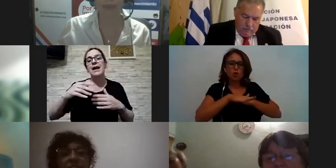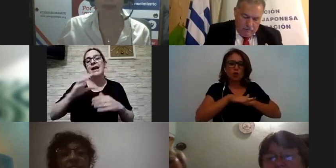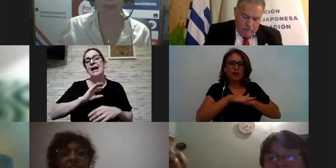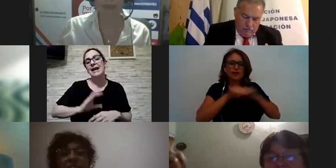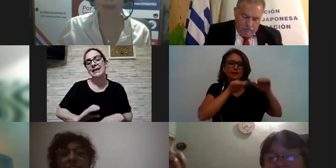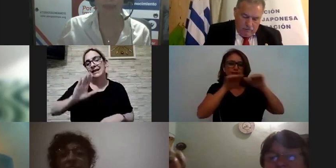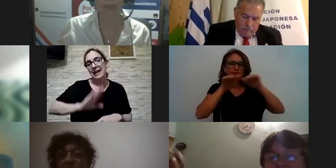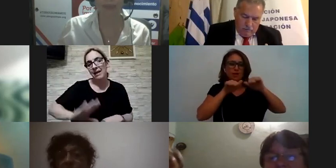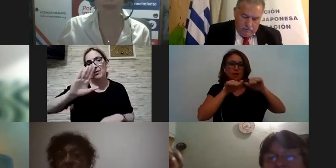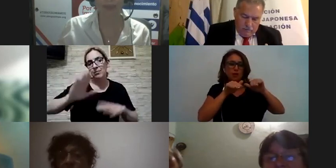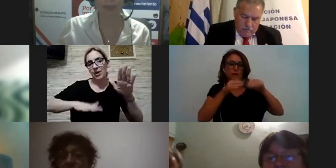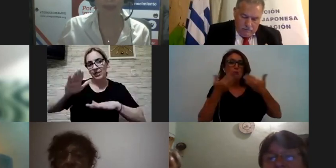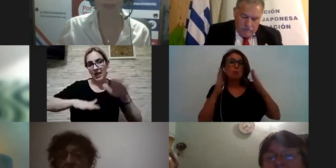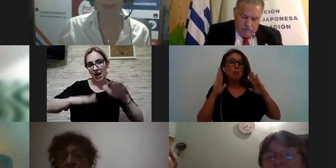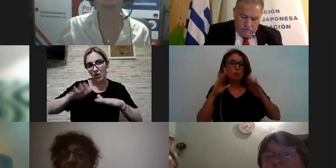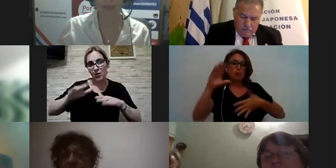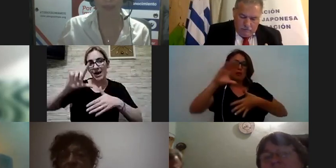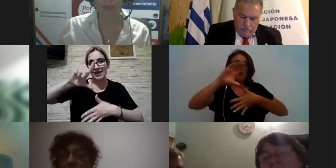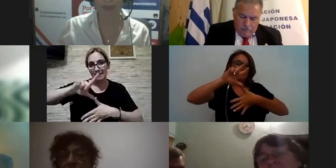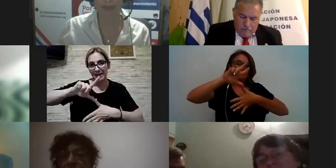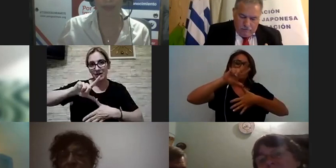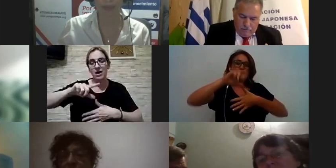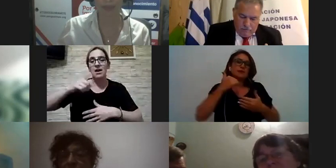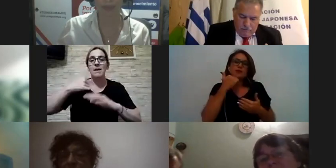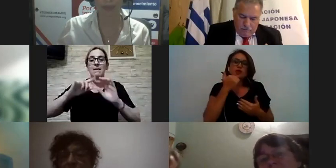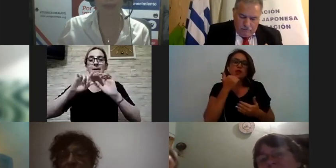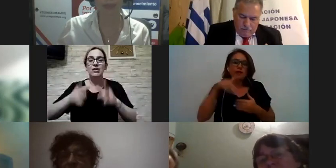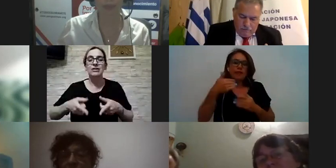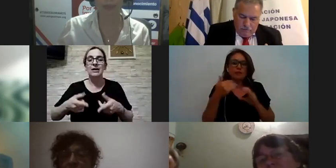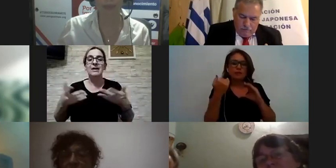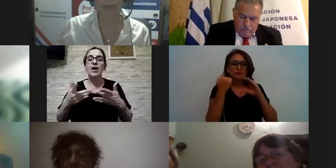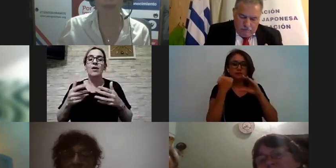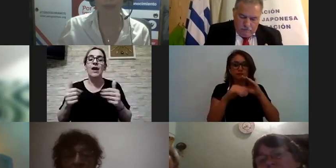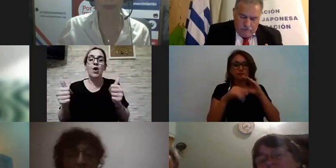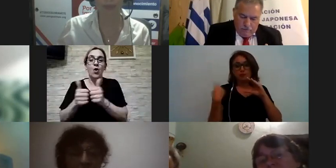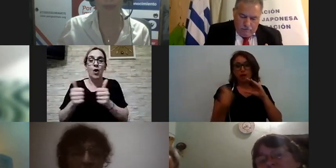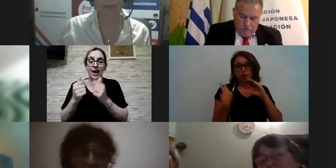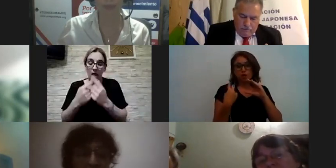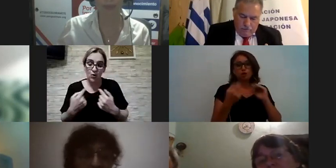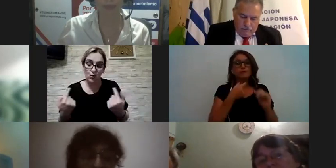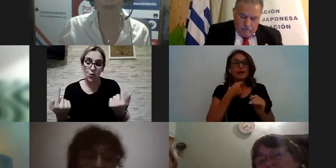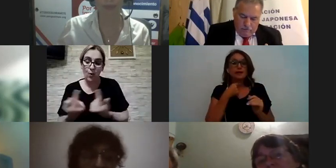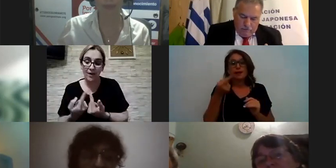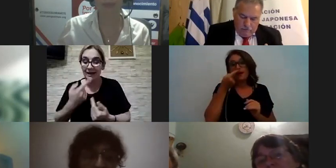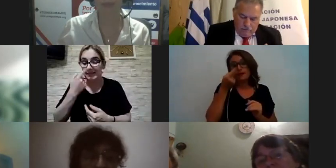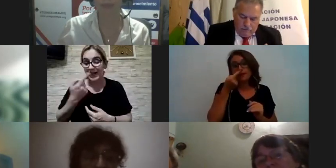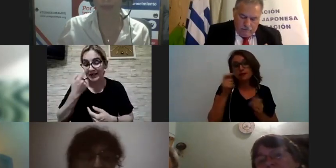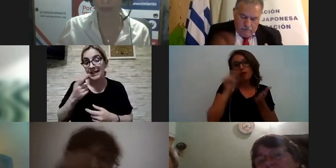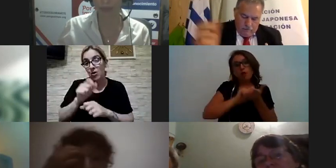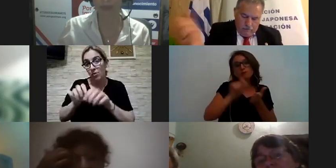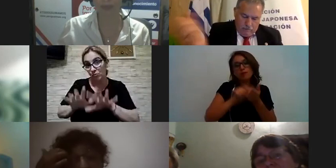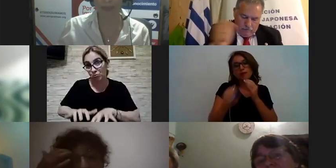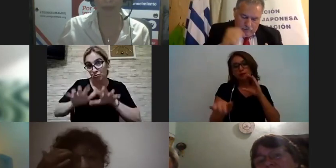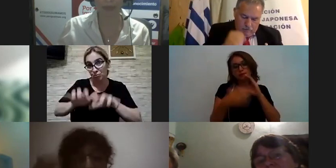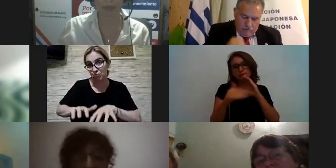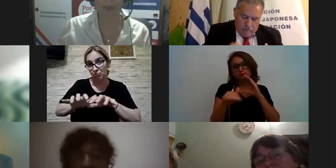seguramente haya en Latinoamérica pero después igual dejamos los correos nuestros y si tienen que están interesados nos pueden escribir y nosotros